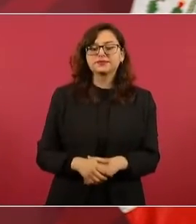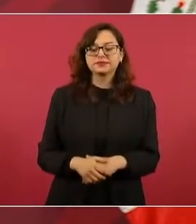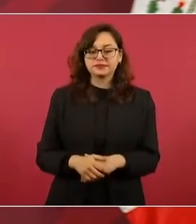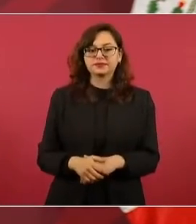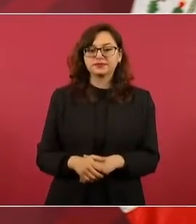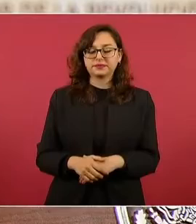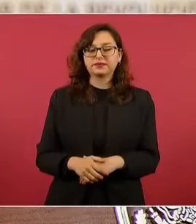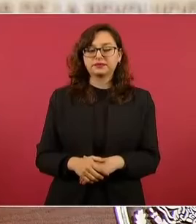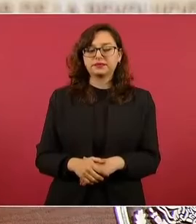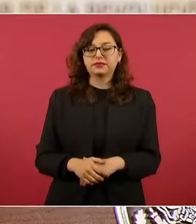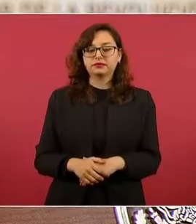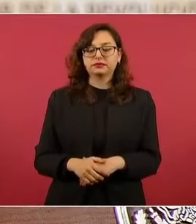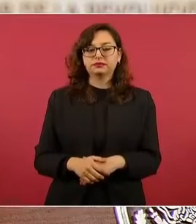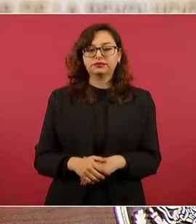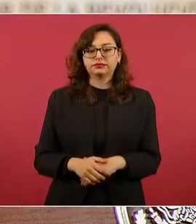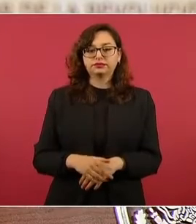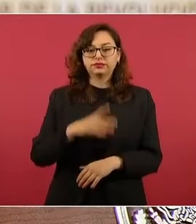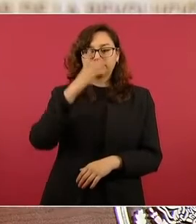Adolfo López Mateos.